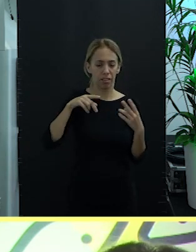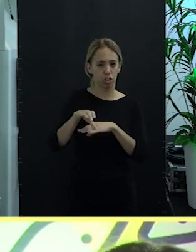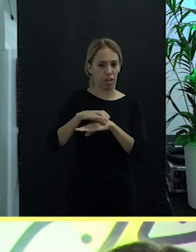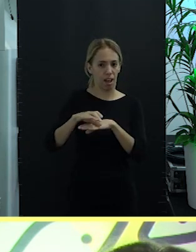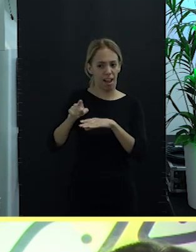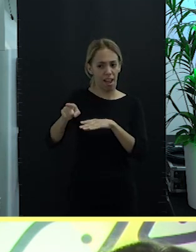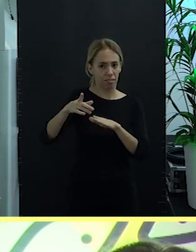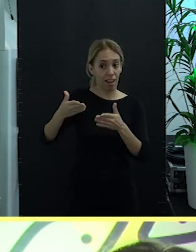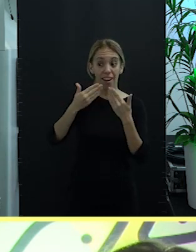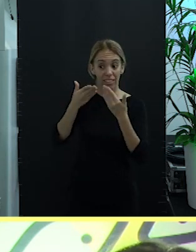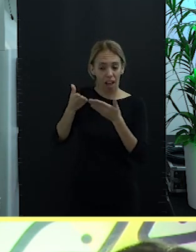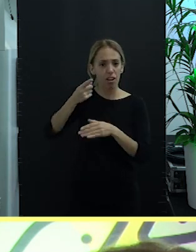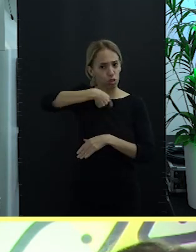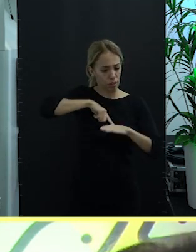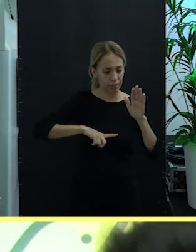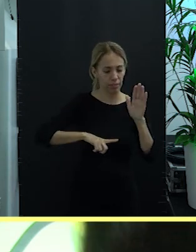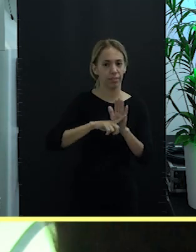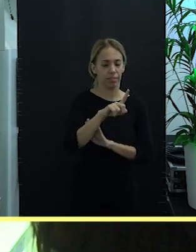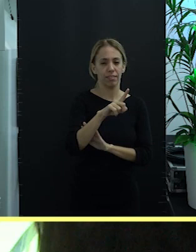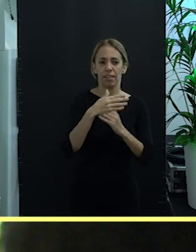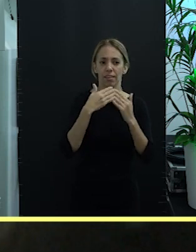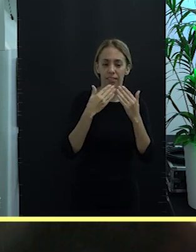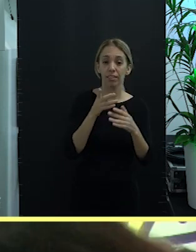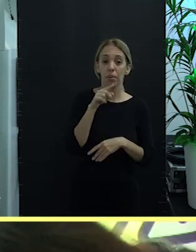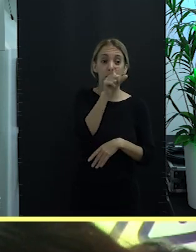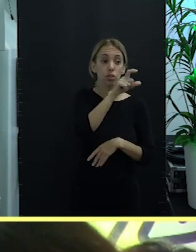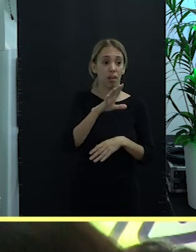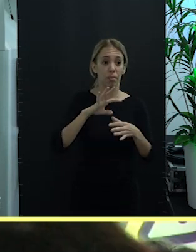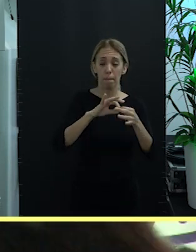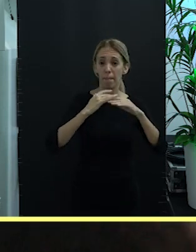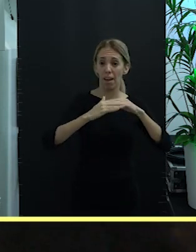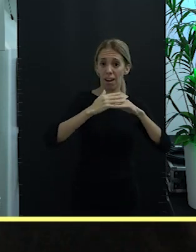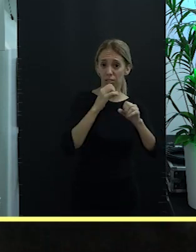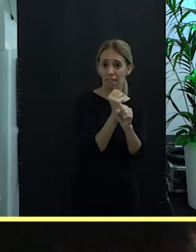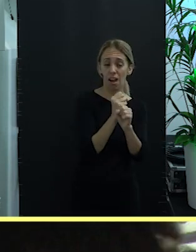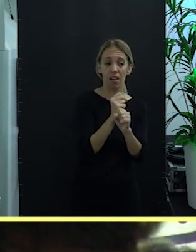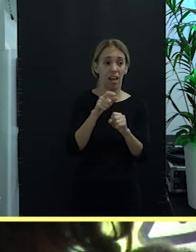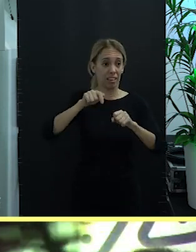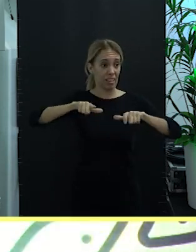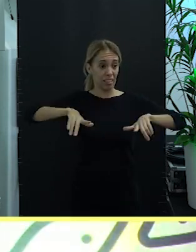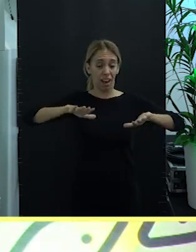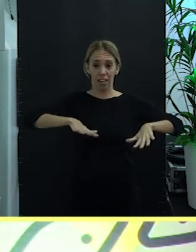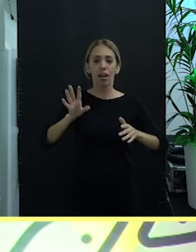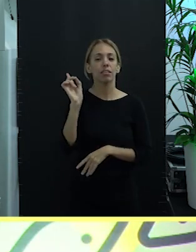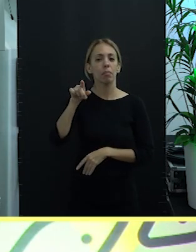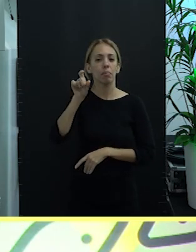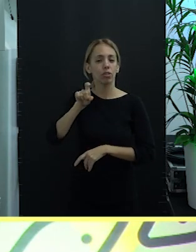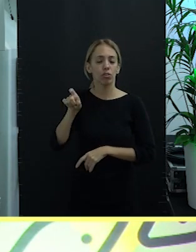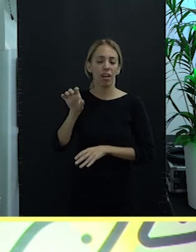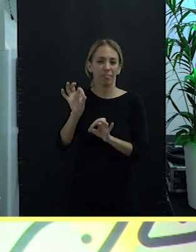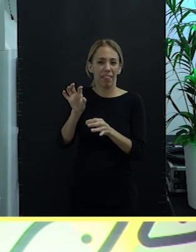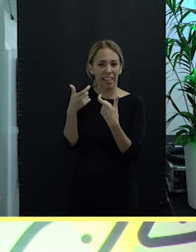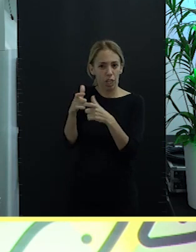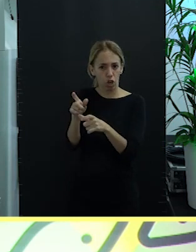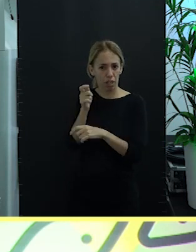saca adelante, a todos los marineros y marineras que están en la sala y a todos los empresarios del sector por